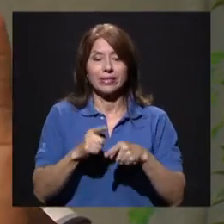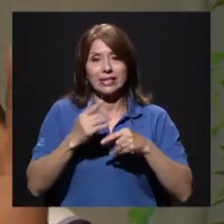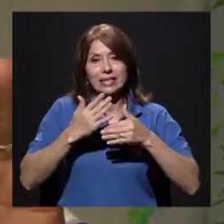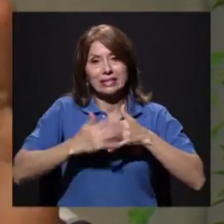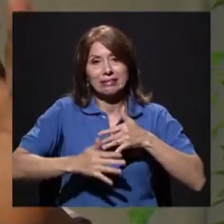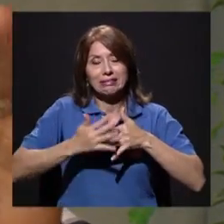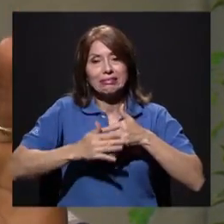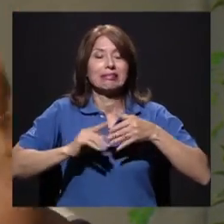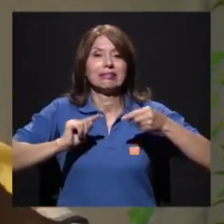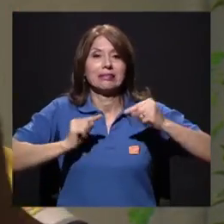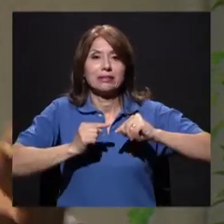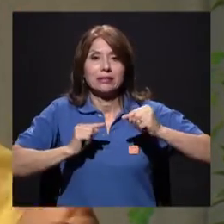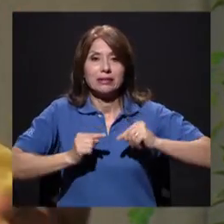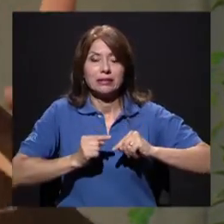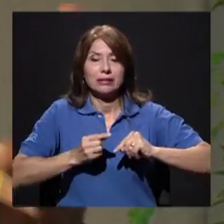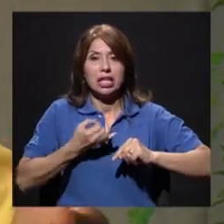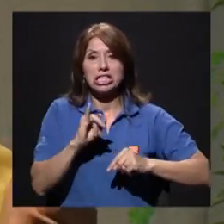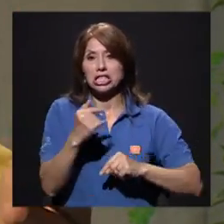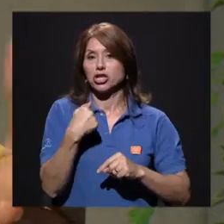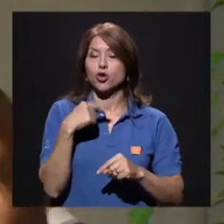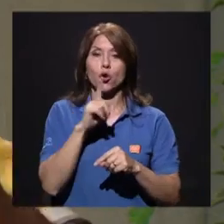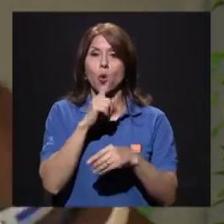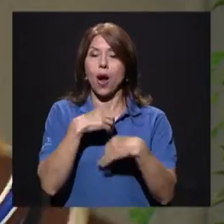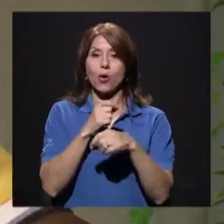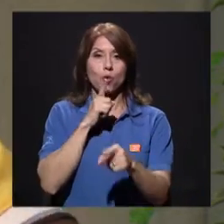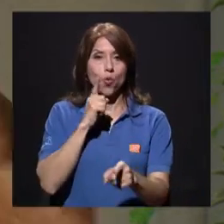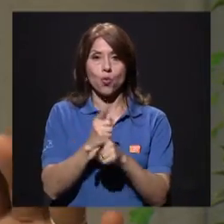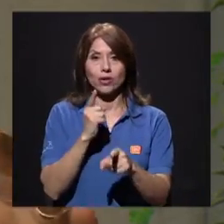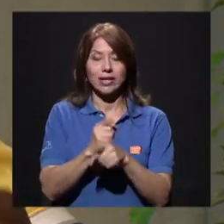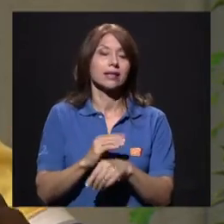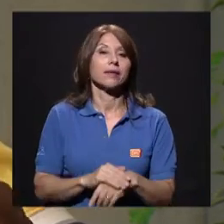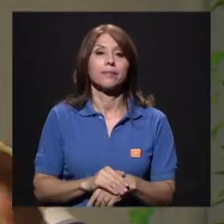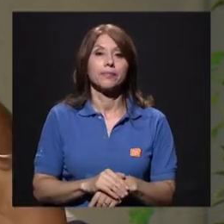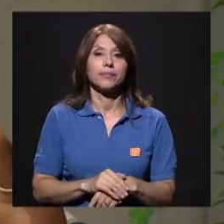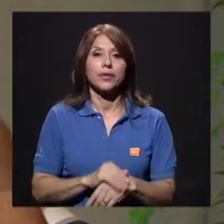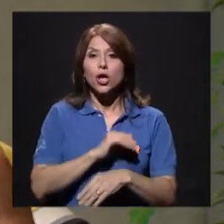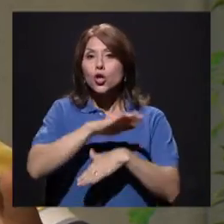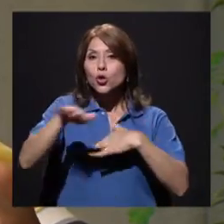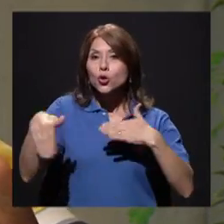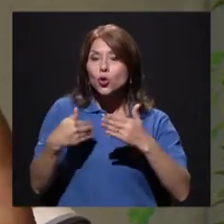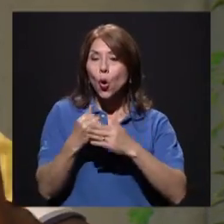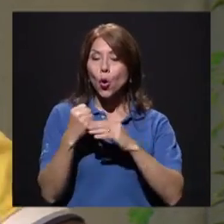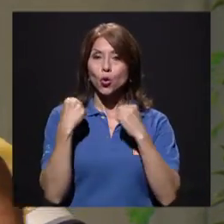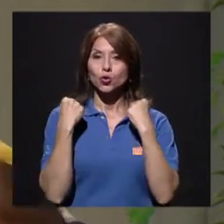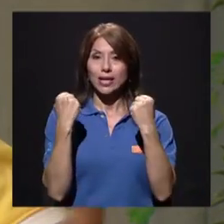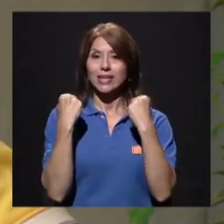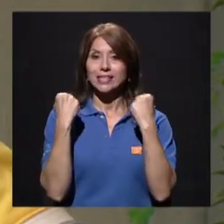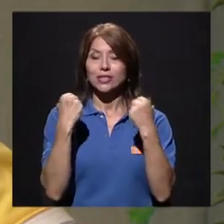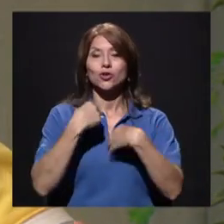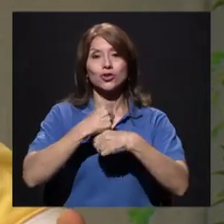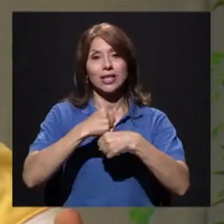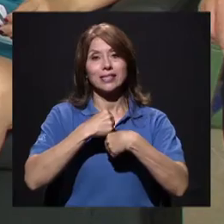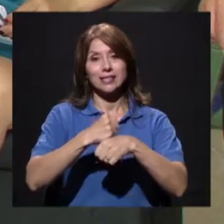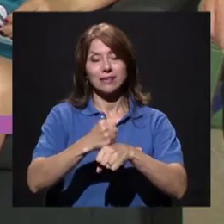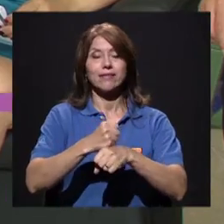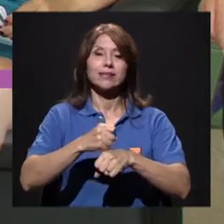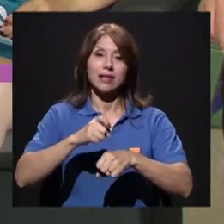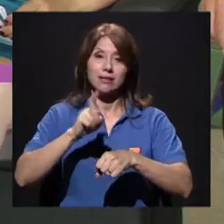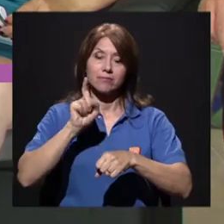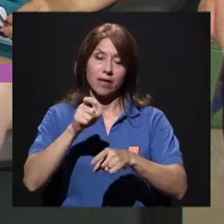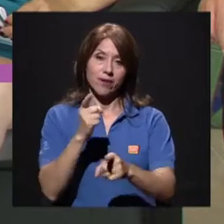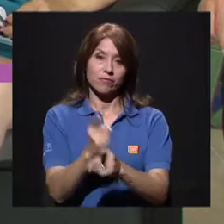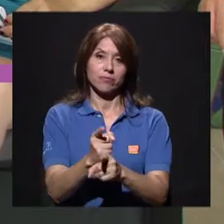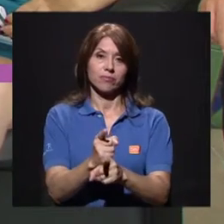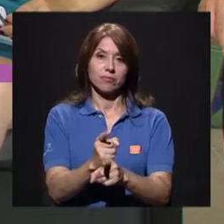correctamente los movimientos que les necesitan. Todos los ejercicios están hechos para hacerlos correctamente. Hay unos